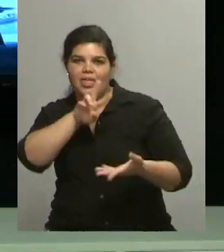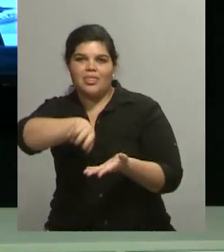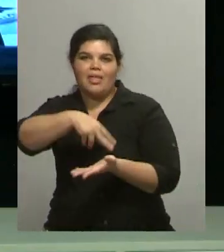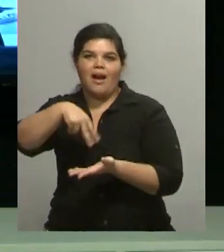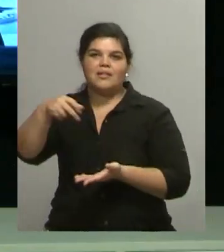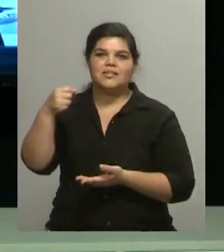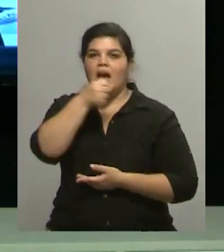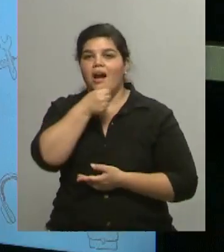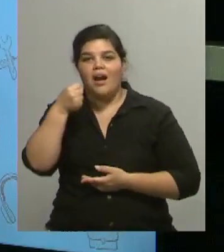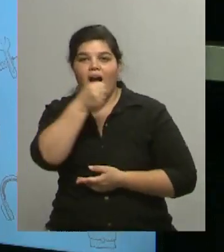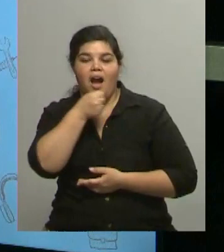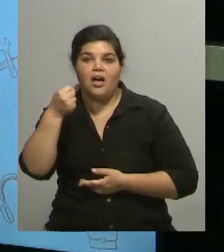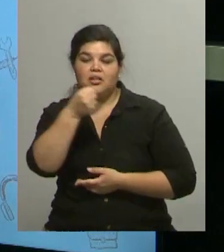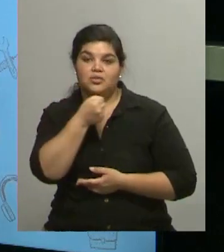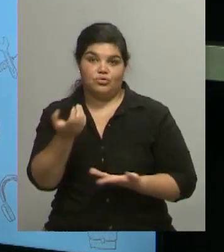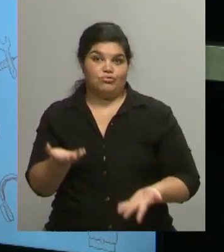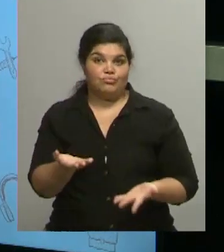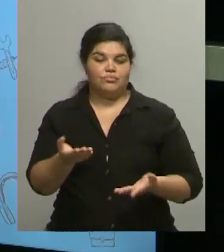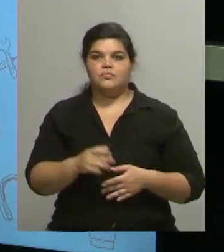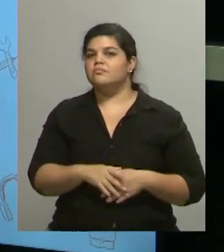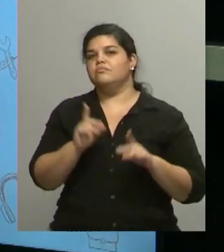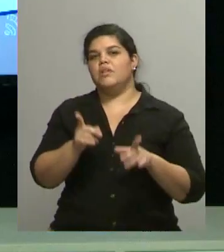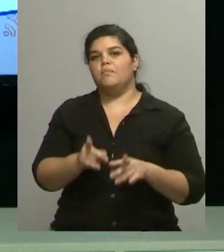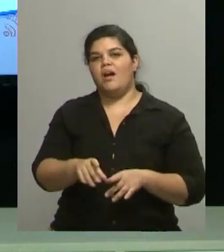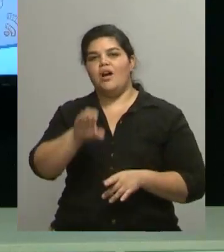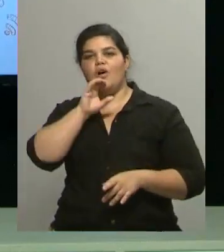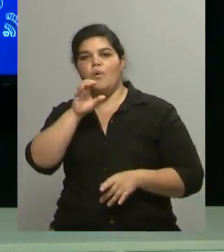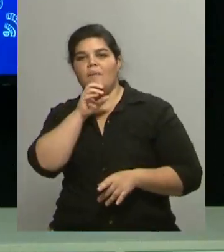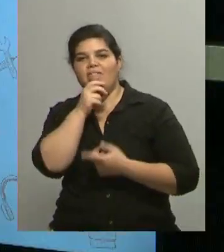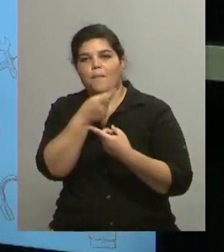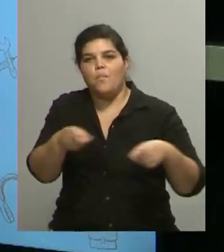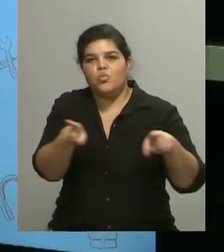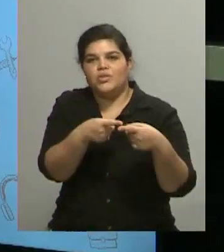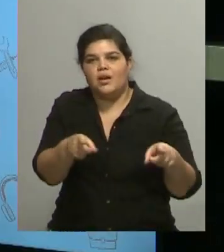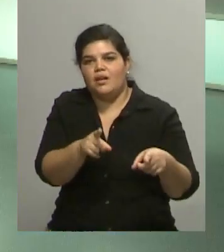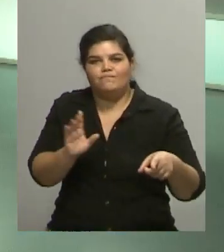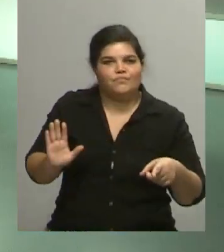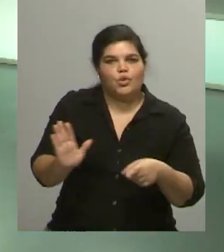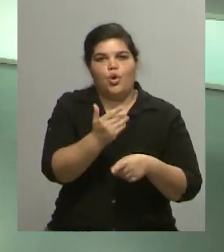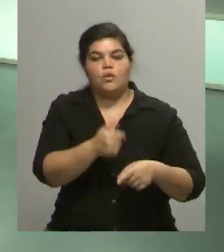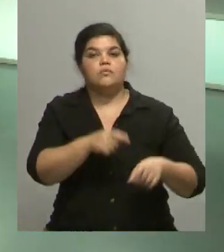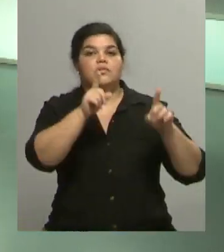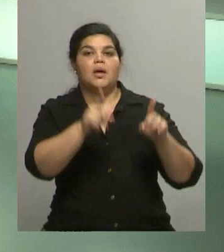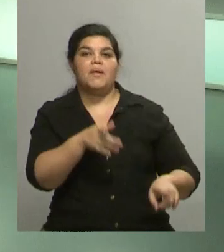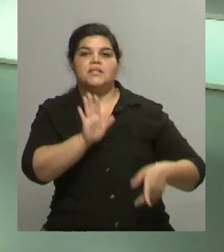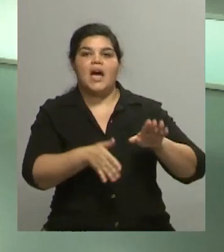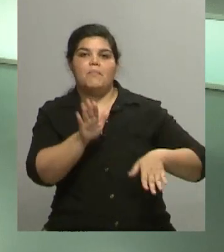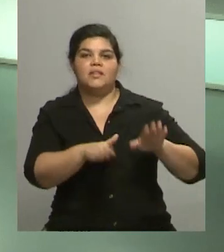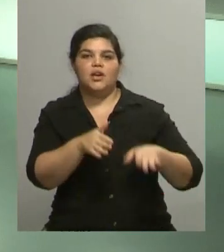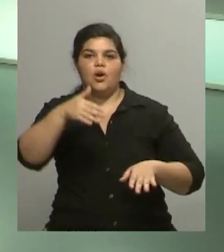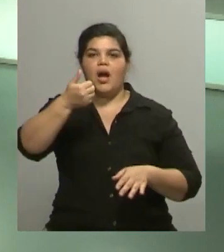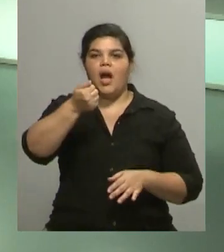canto siempre Comprendamos que la comedia musical va todo, ¿no? Por supuesto. Y zapateo americano. Zapateo americano. ¿Cómo hiciste con la pandemia?